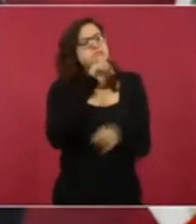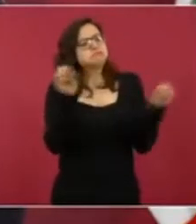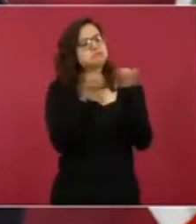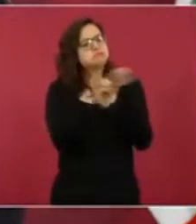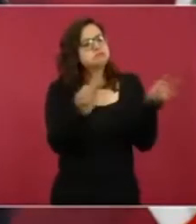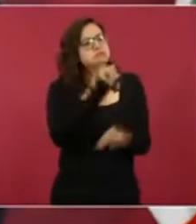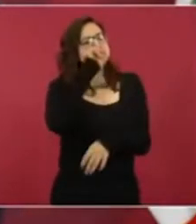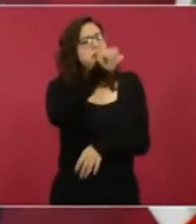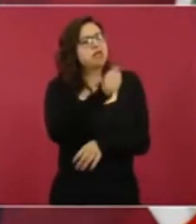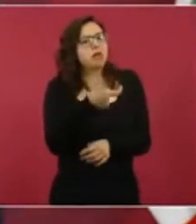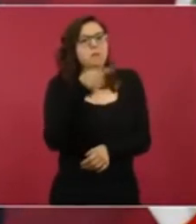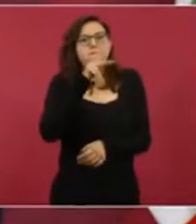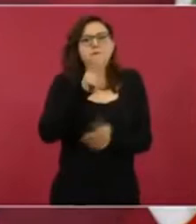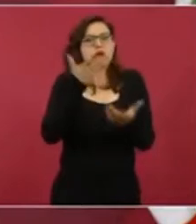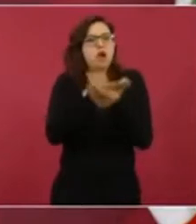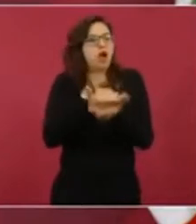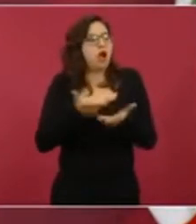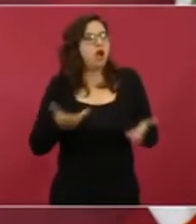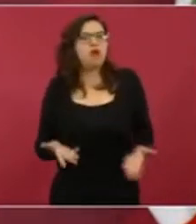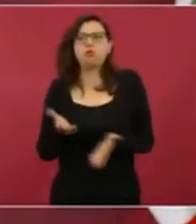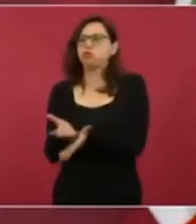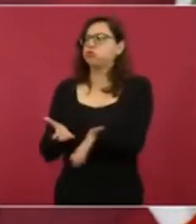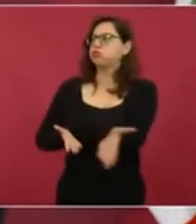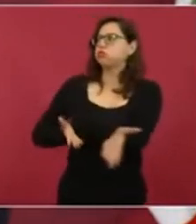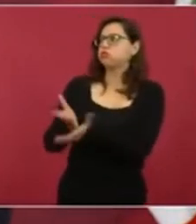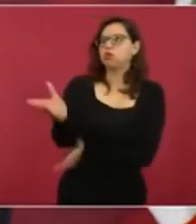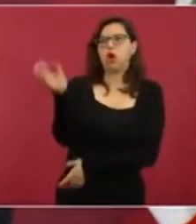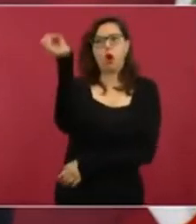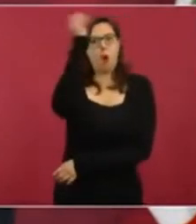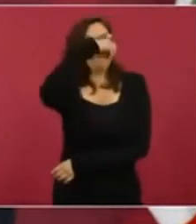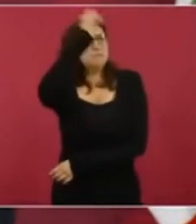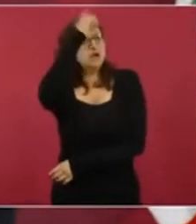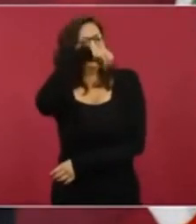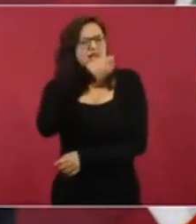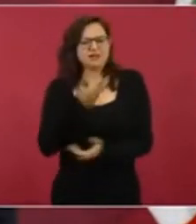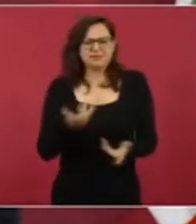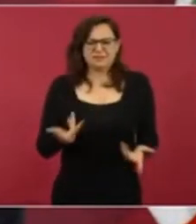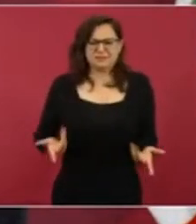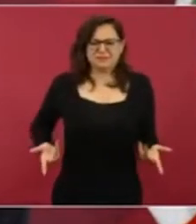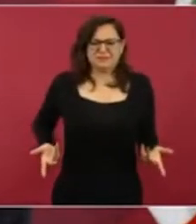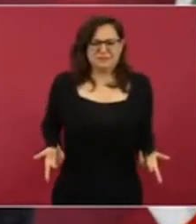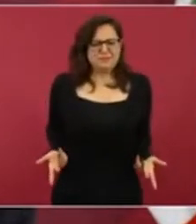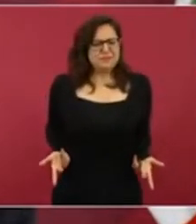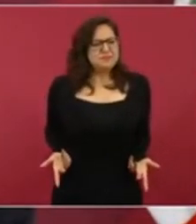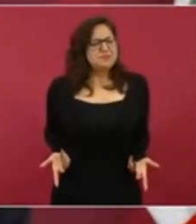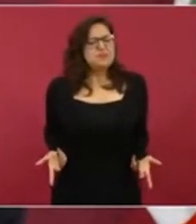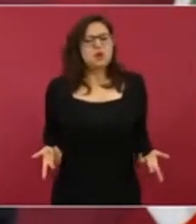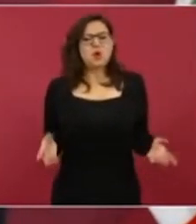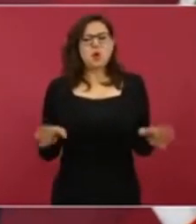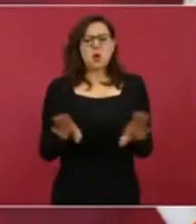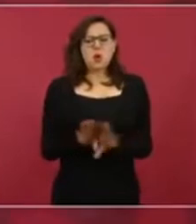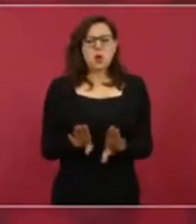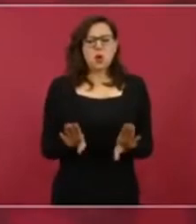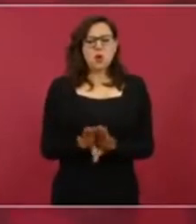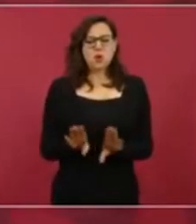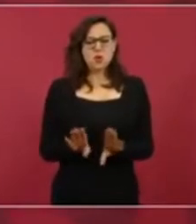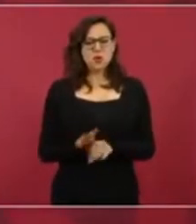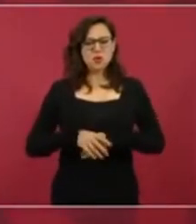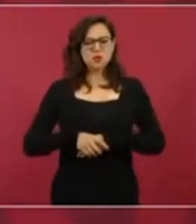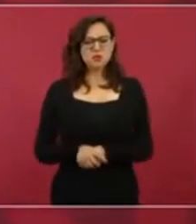Eso es lo que siempre he dicho, retomando